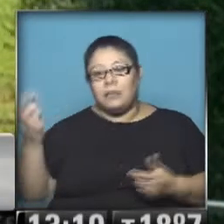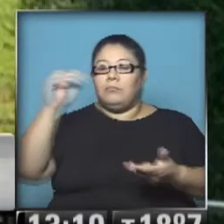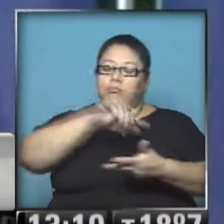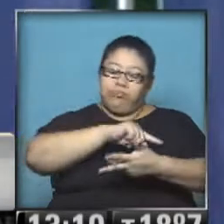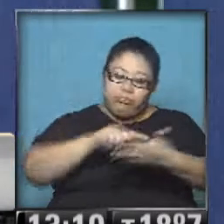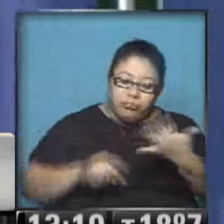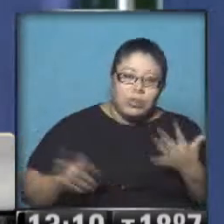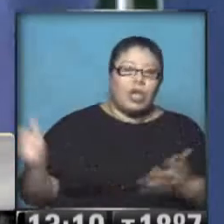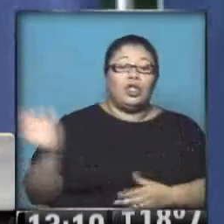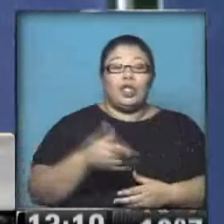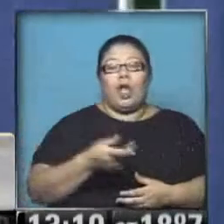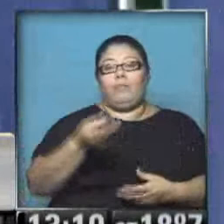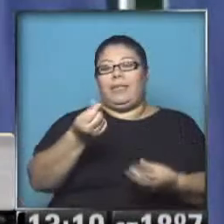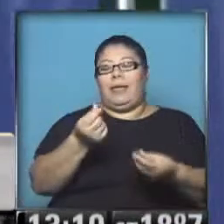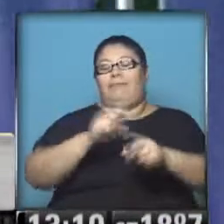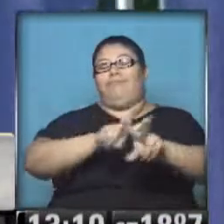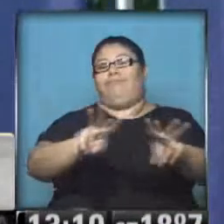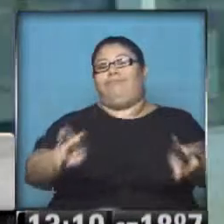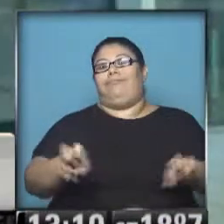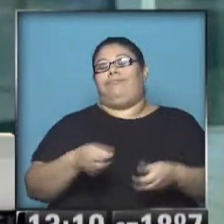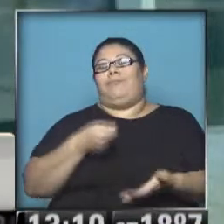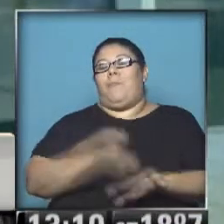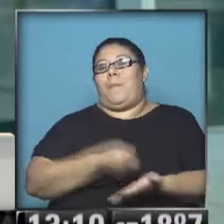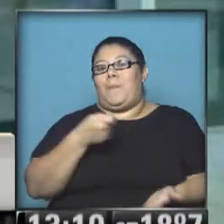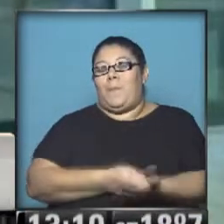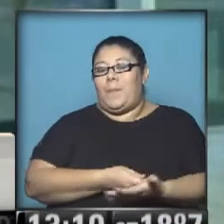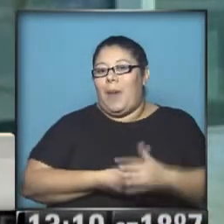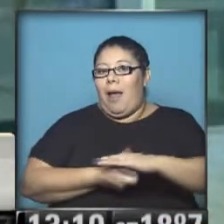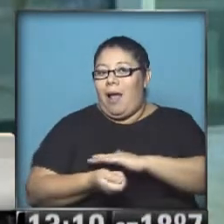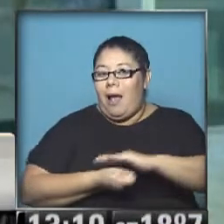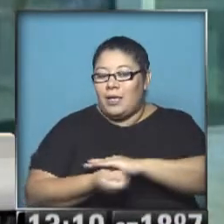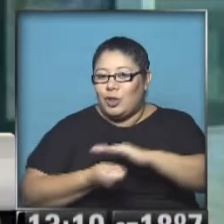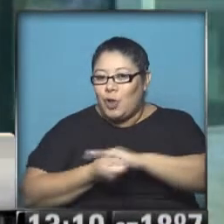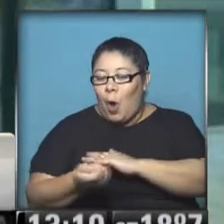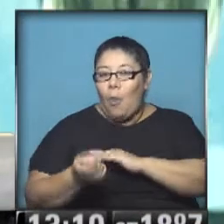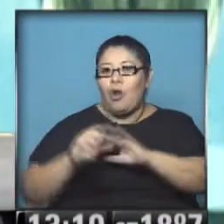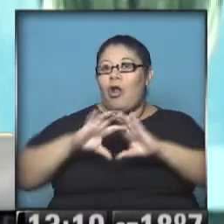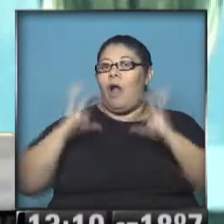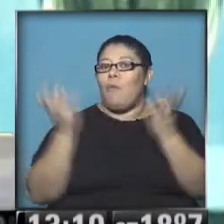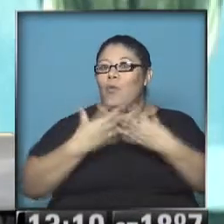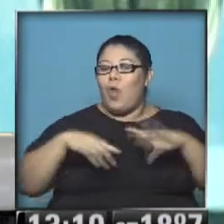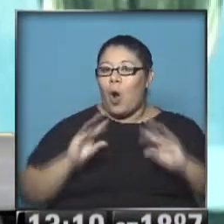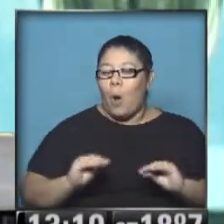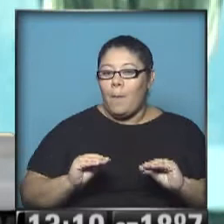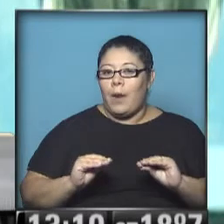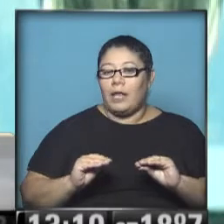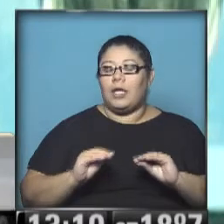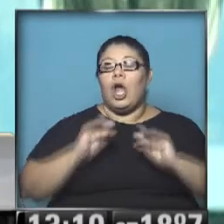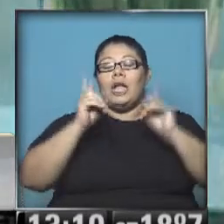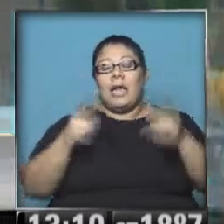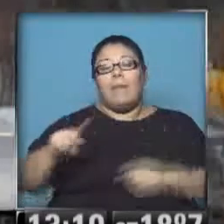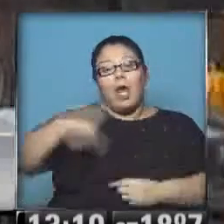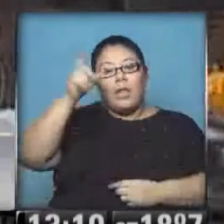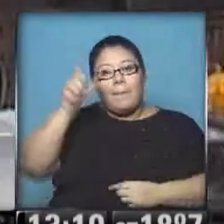¿no? Se llenaron de plata sucia pidiendo sobornos a nivel mundial. Y otro que también rompe el